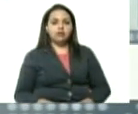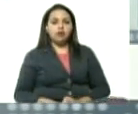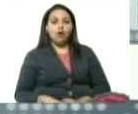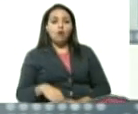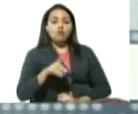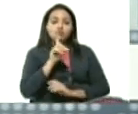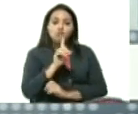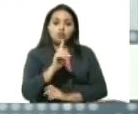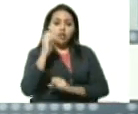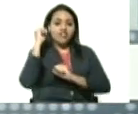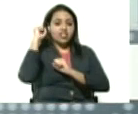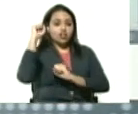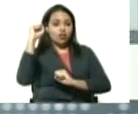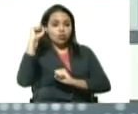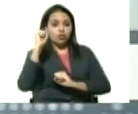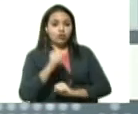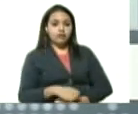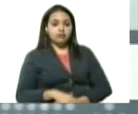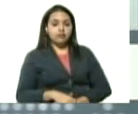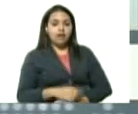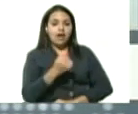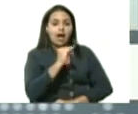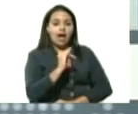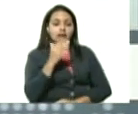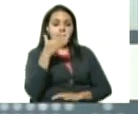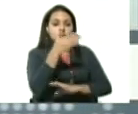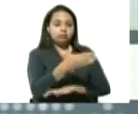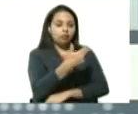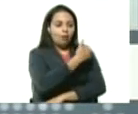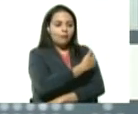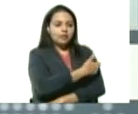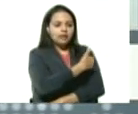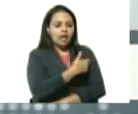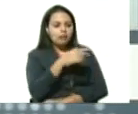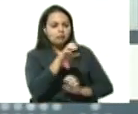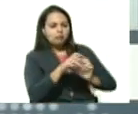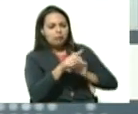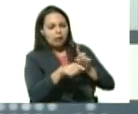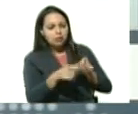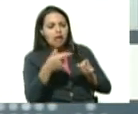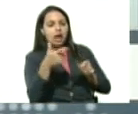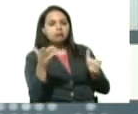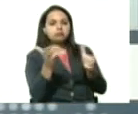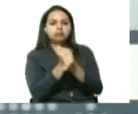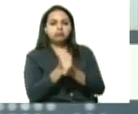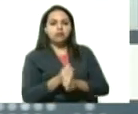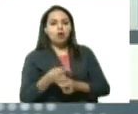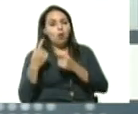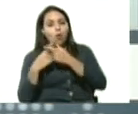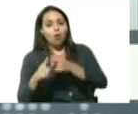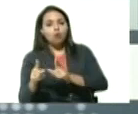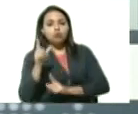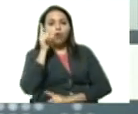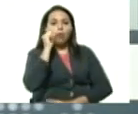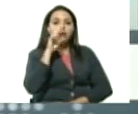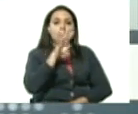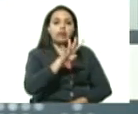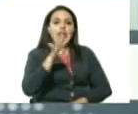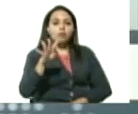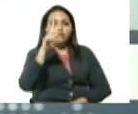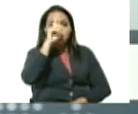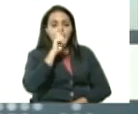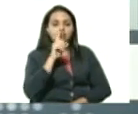Victoria fue captado por consulta en el hospital Sentinela y otro caso un hombre de 44 años captado en una